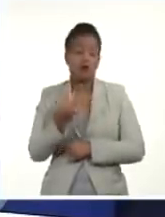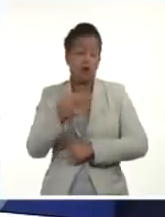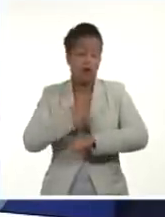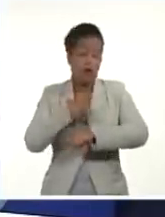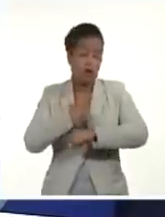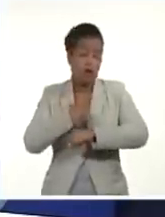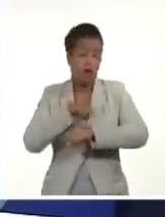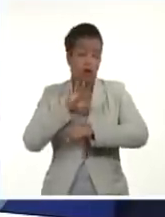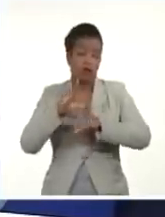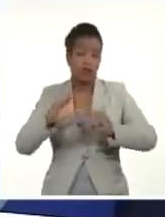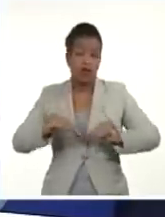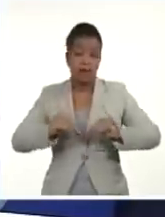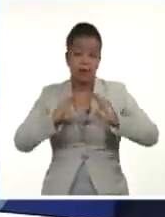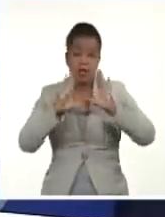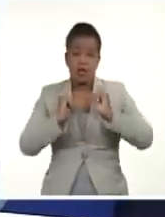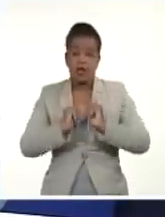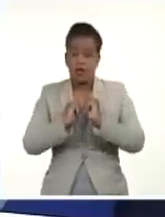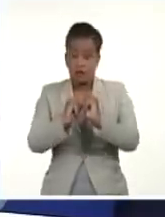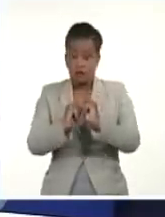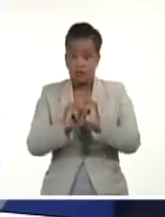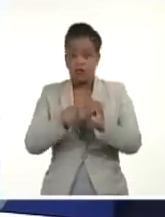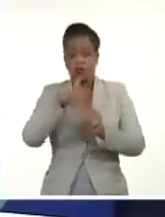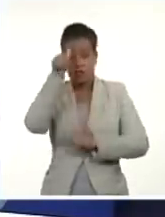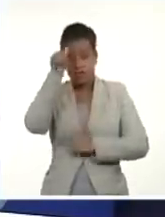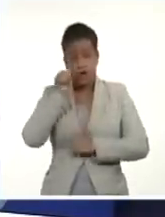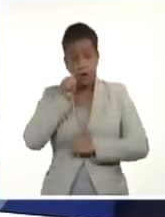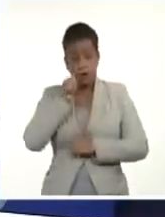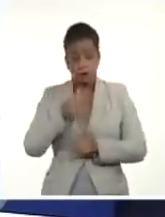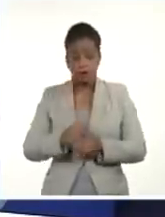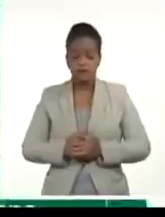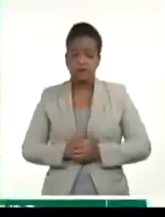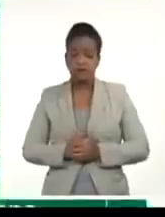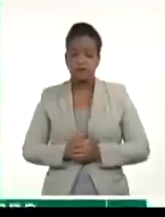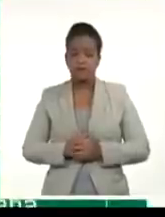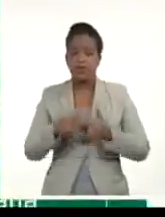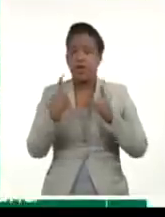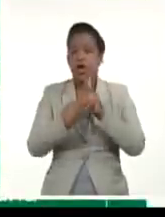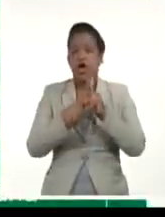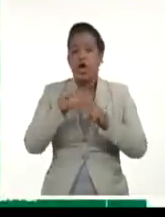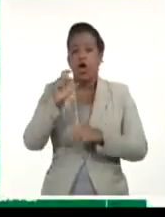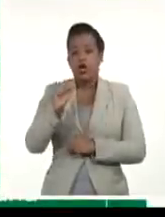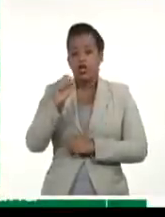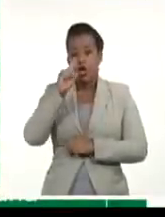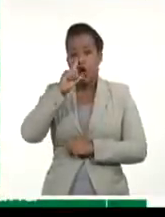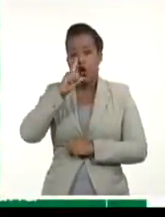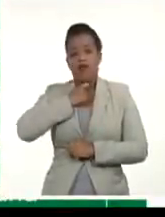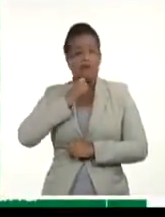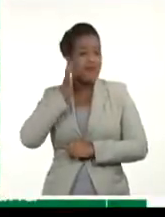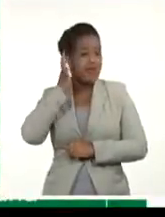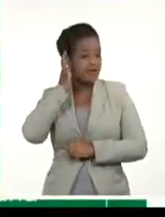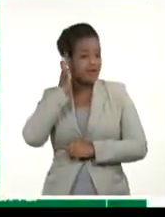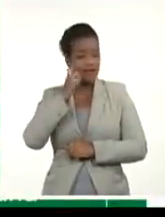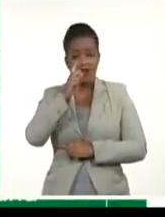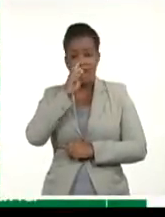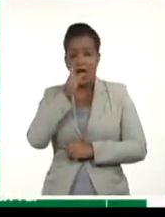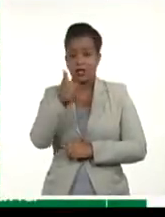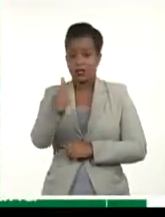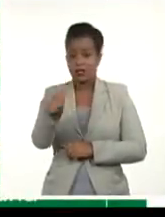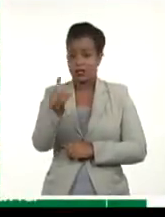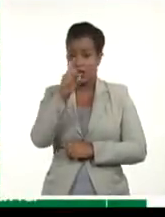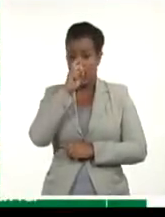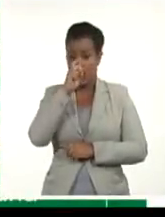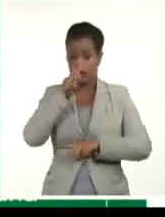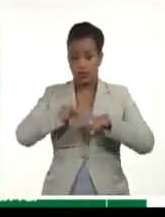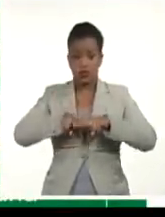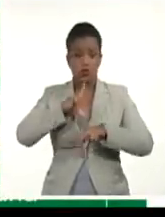las 8 de la mañana de este sábado. Yonef José Chatman Izquierdo, de 10 años de edad, de